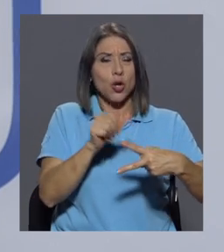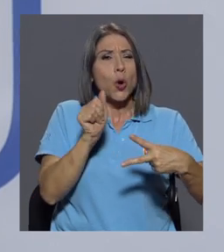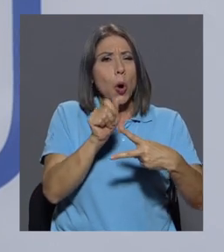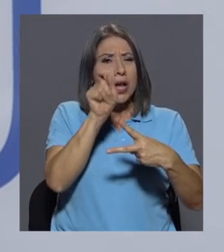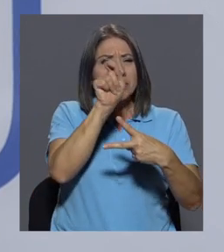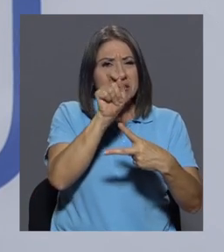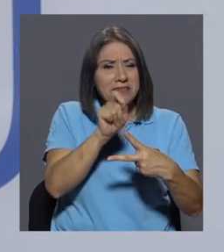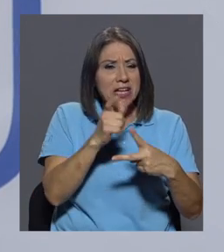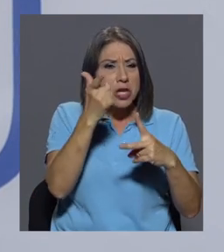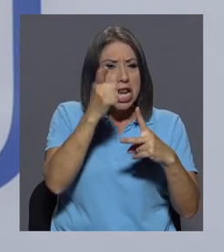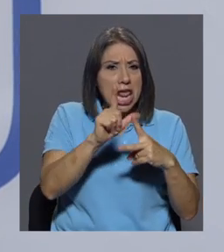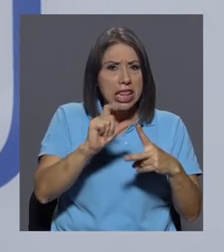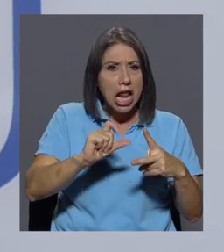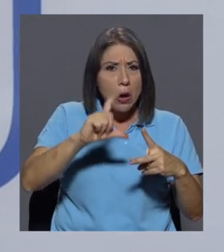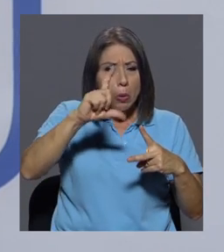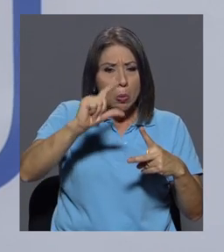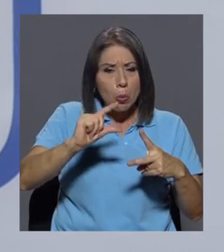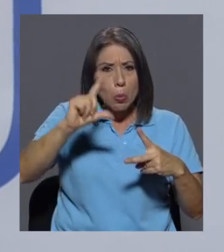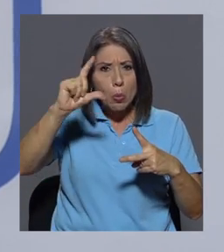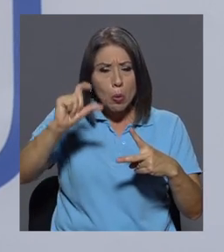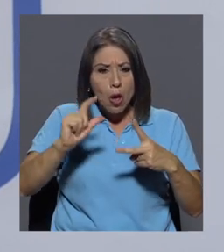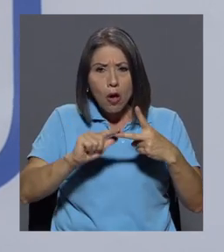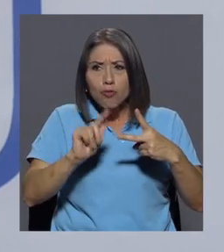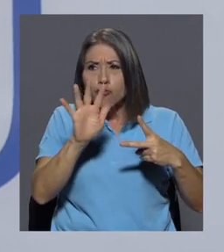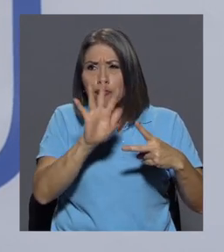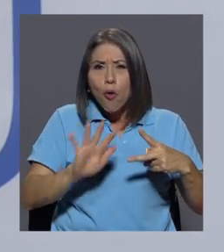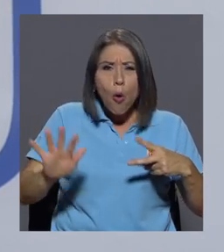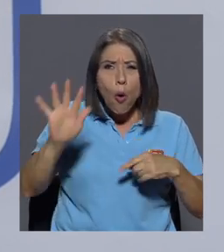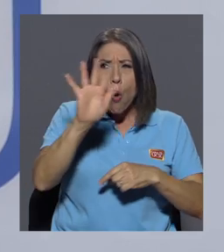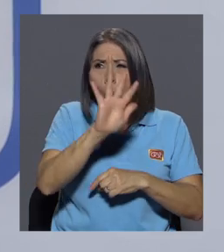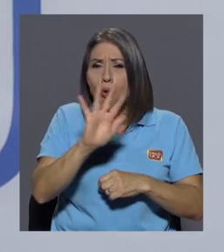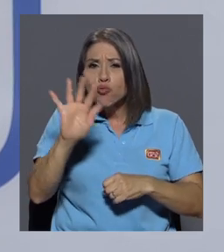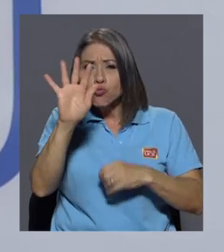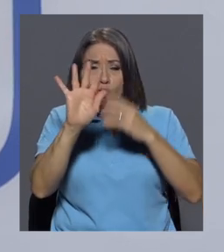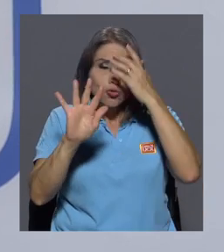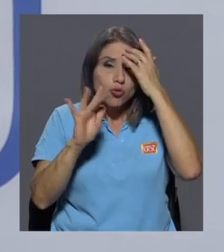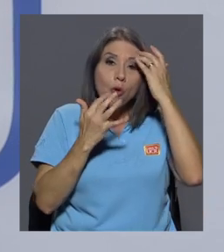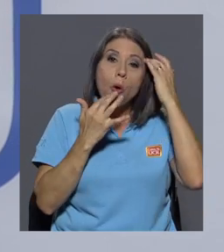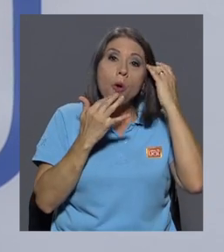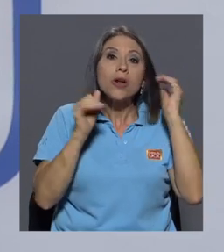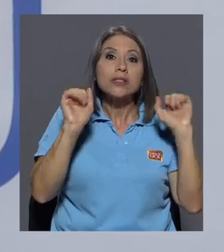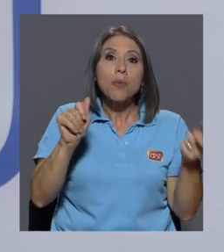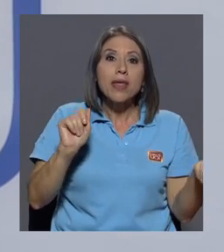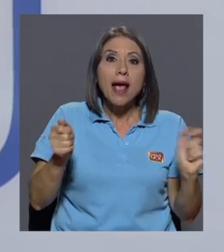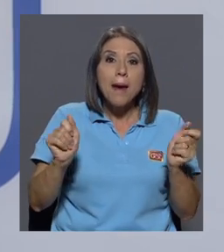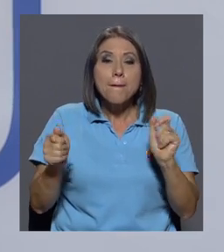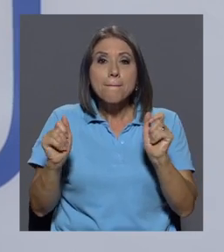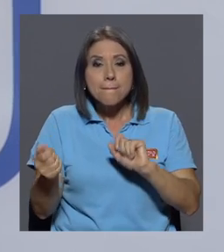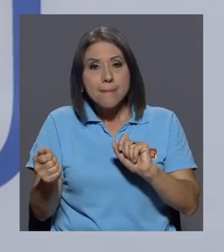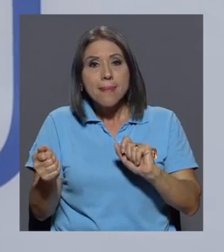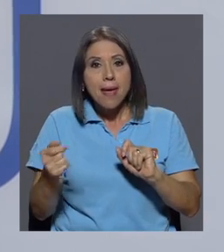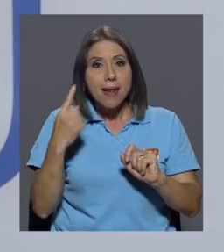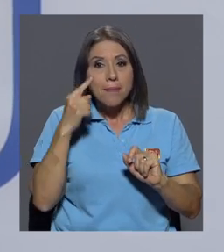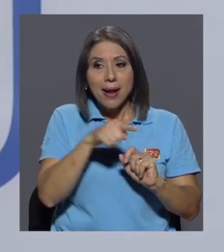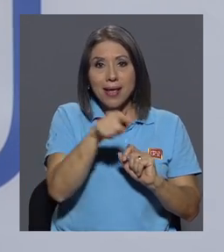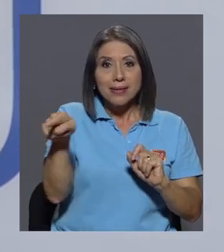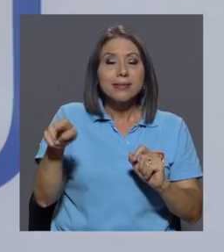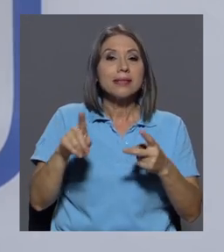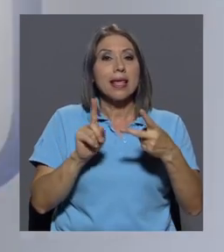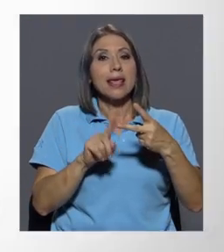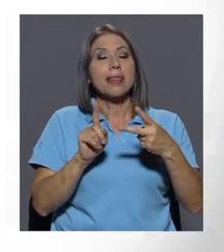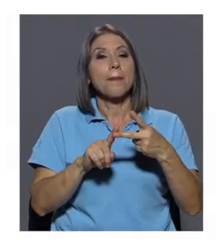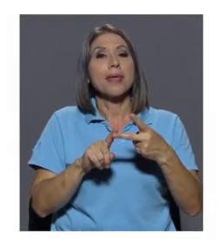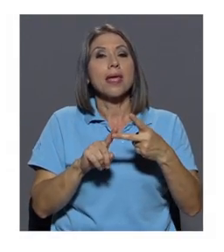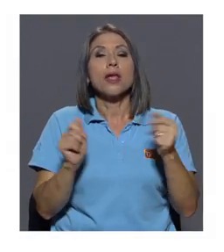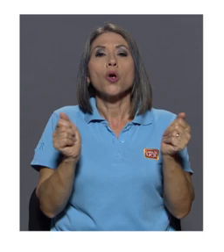en tamaños de letra, fondos, colores que se pueden cambiar, digamos, para que sea más accesible para este tipo de personas. Y también